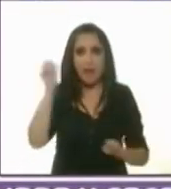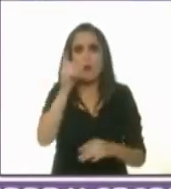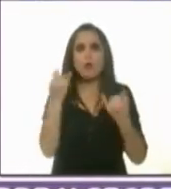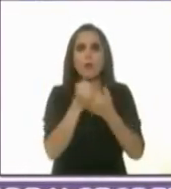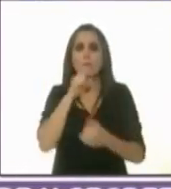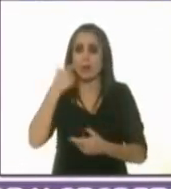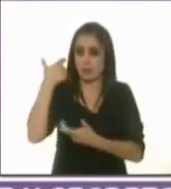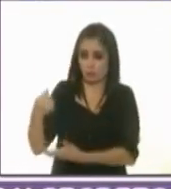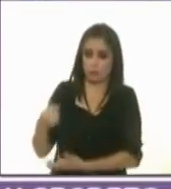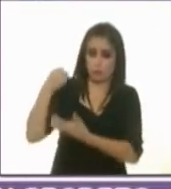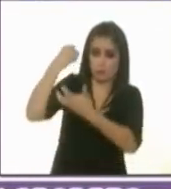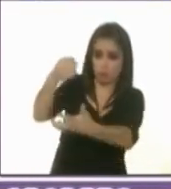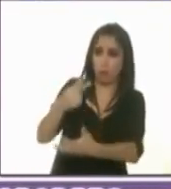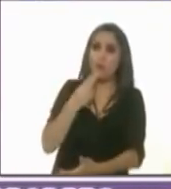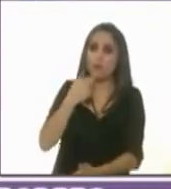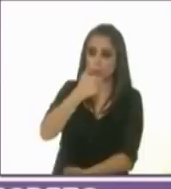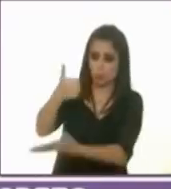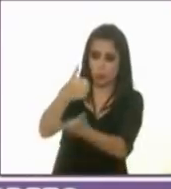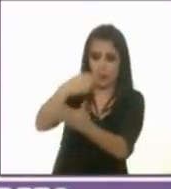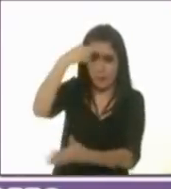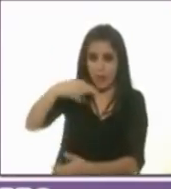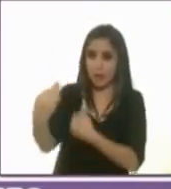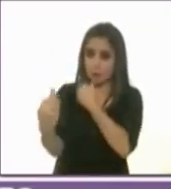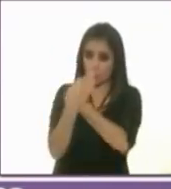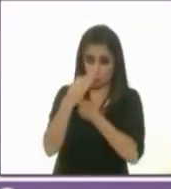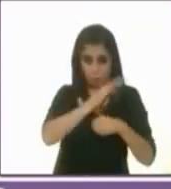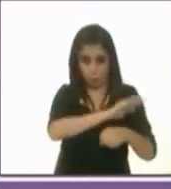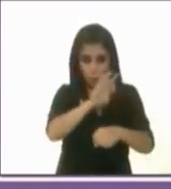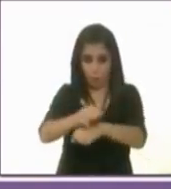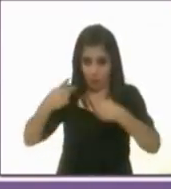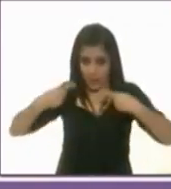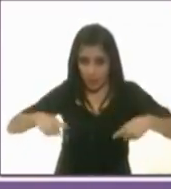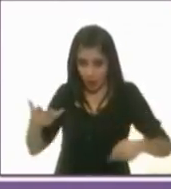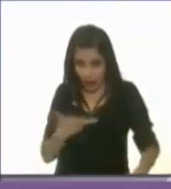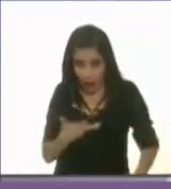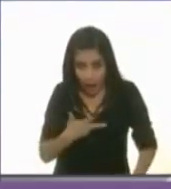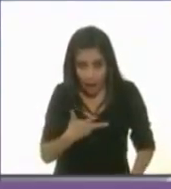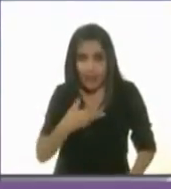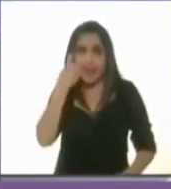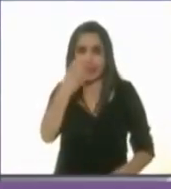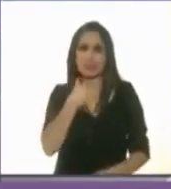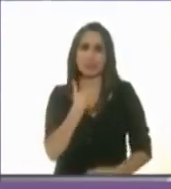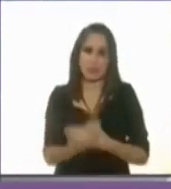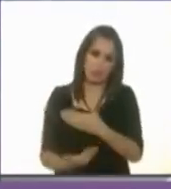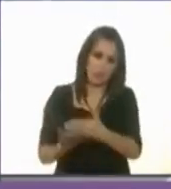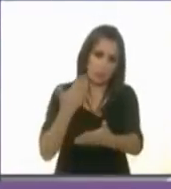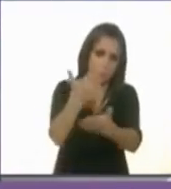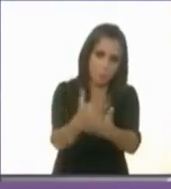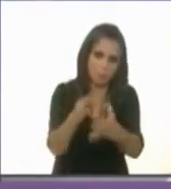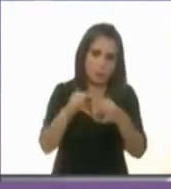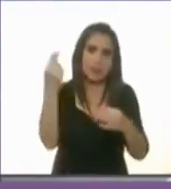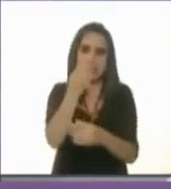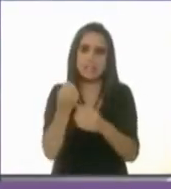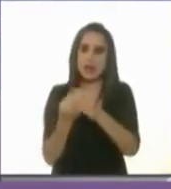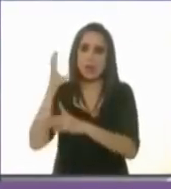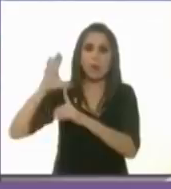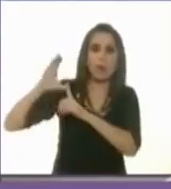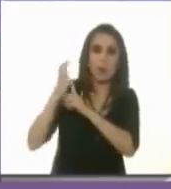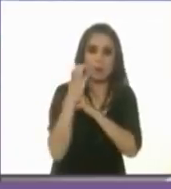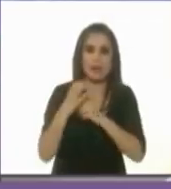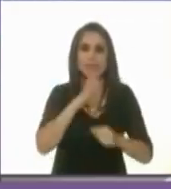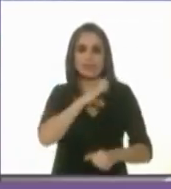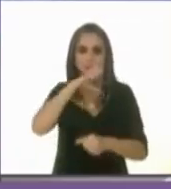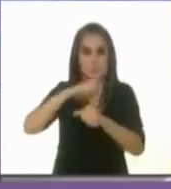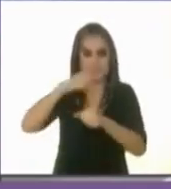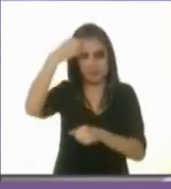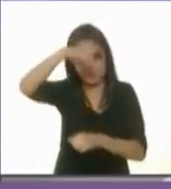dinero que se usa en la ciudad nos sirve para algo a los ciudadanos. Y por eso una de las propuestas muy puntuales es crear un comité de especialistas,